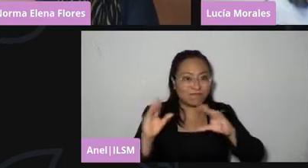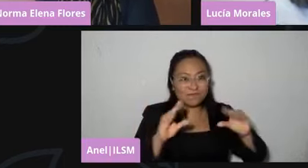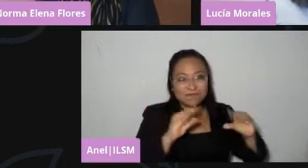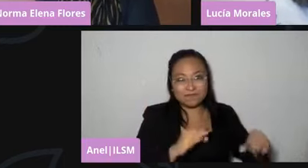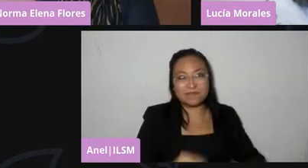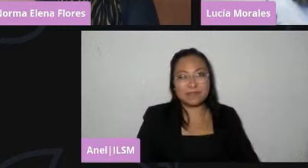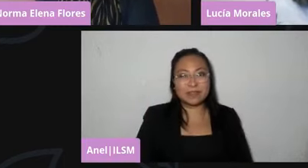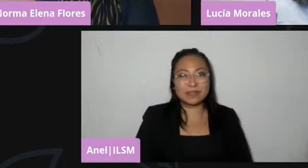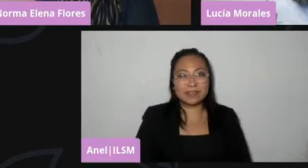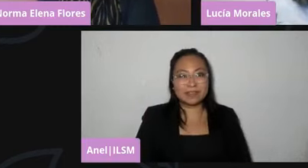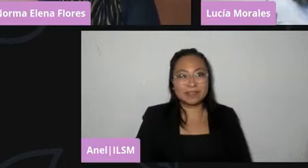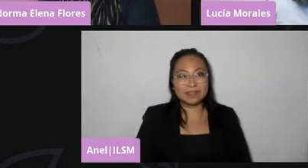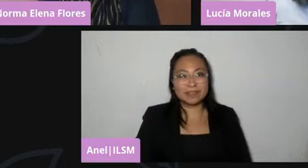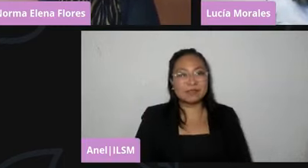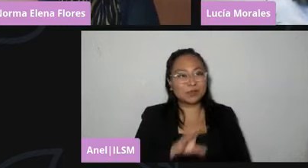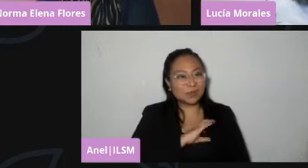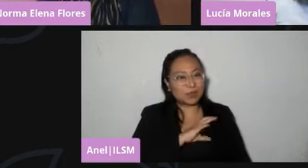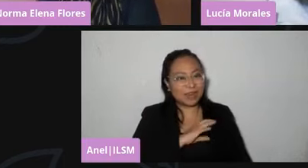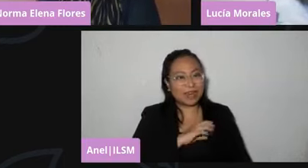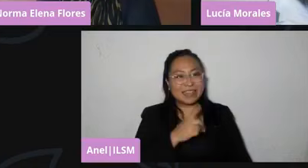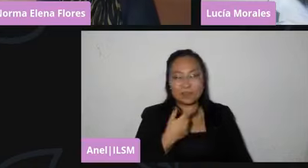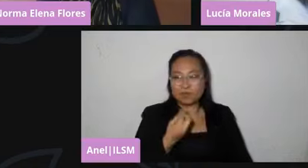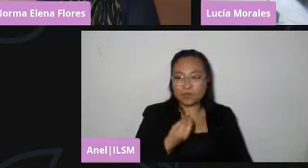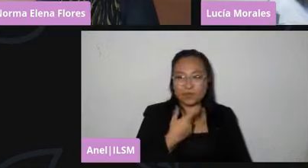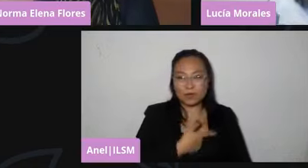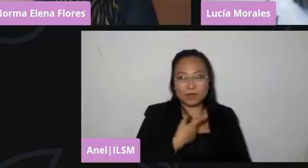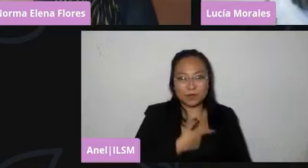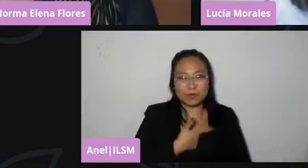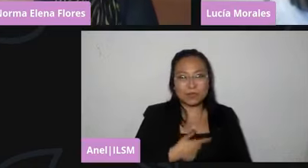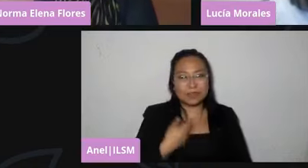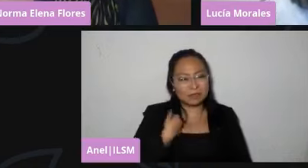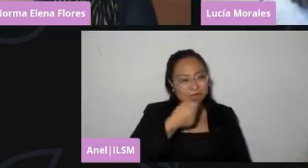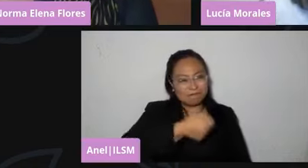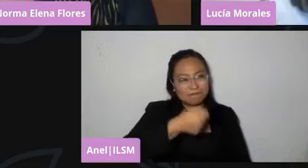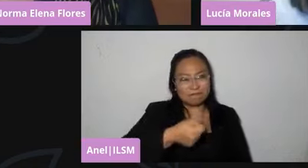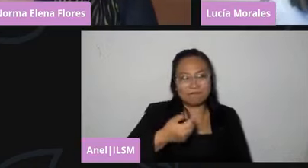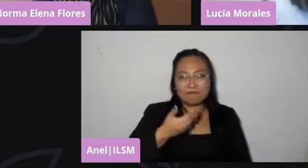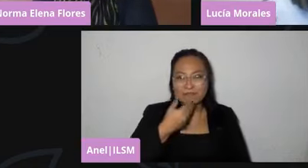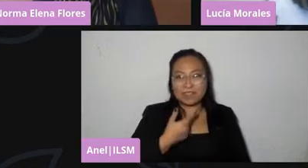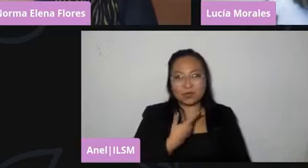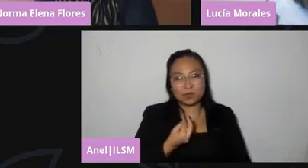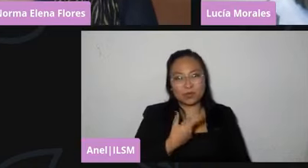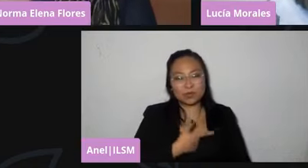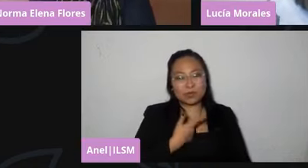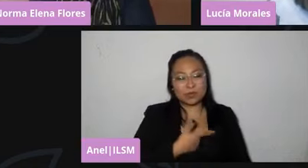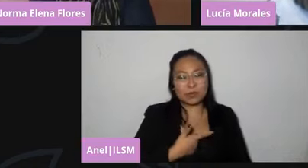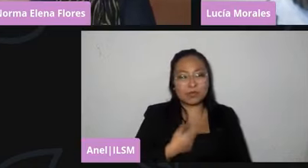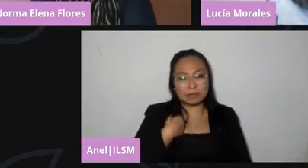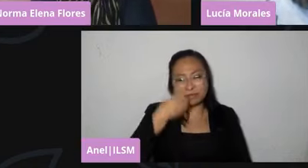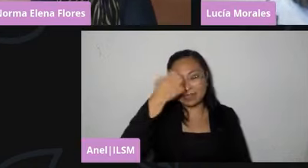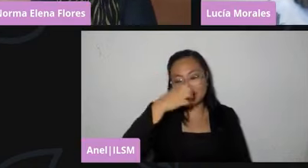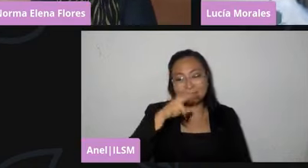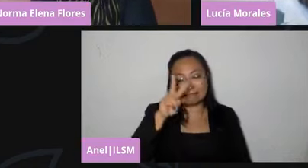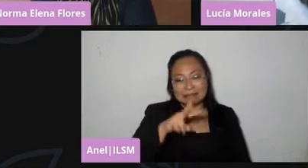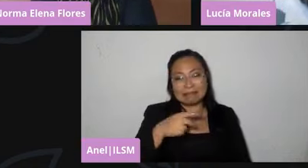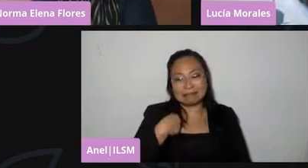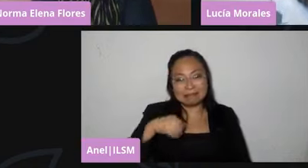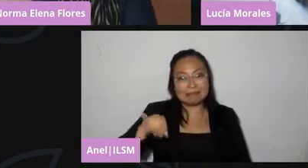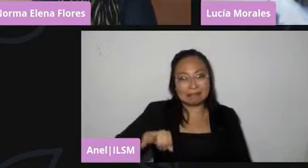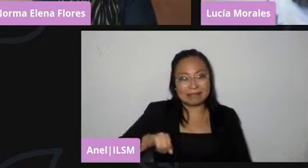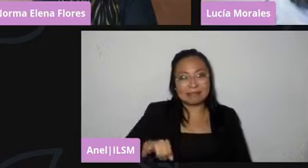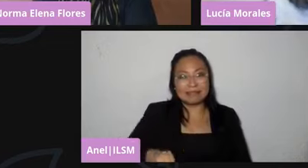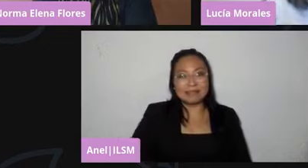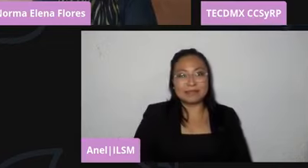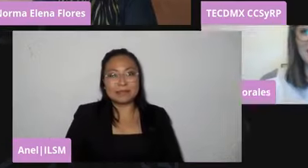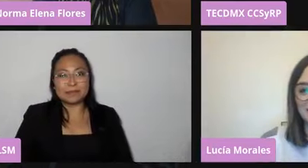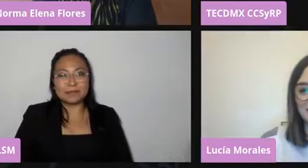ayudando con mucho cariño, con mucho gusto. Con gusto, les saludo con mucho gusto, porque además es una experiencia muy difícil de haber estado con ellas y con ellos,